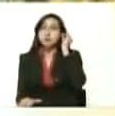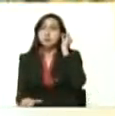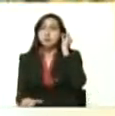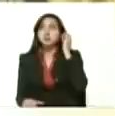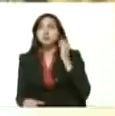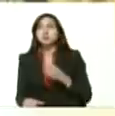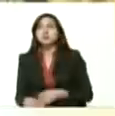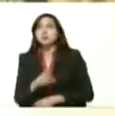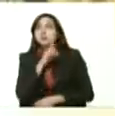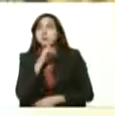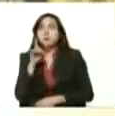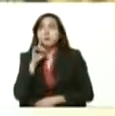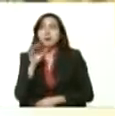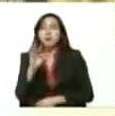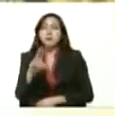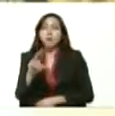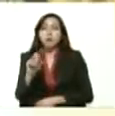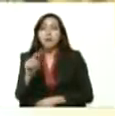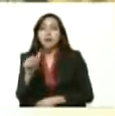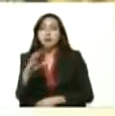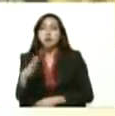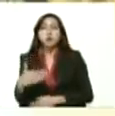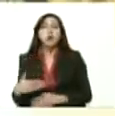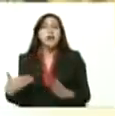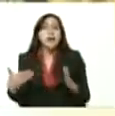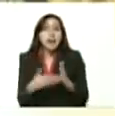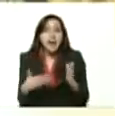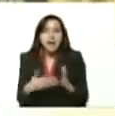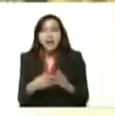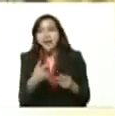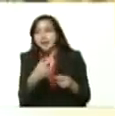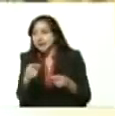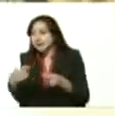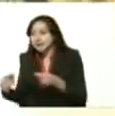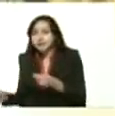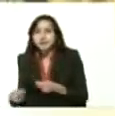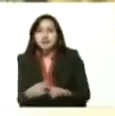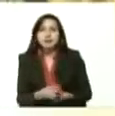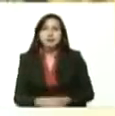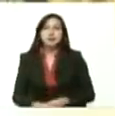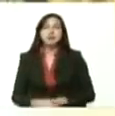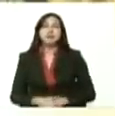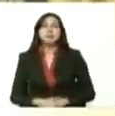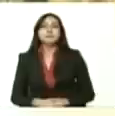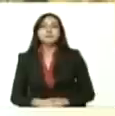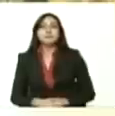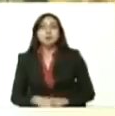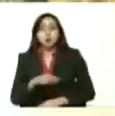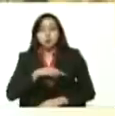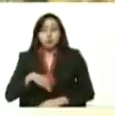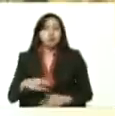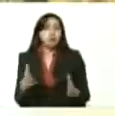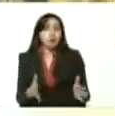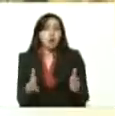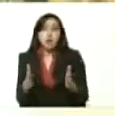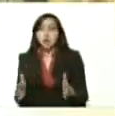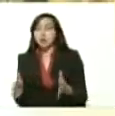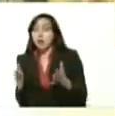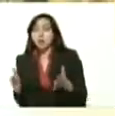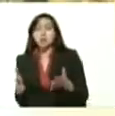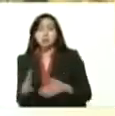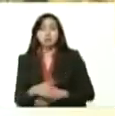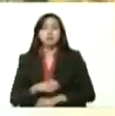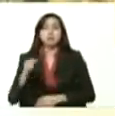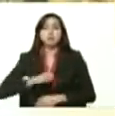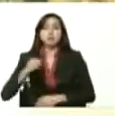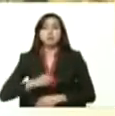de la guerra contra el papel moneda. Aquí ganamos, ganar, ganar, ganar, se puede decir.